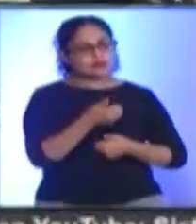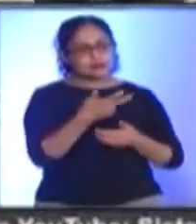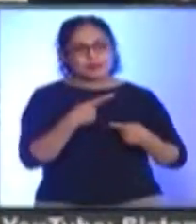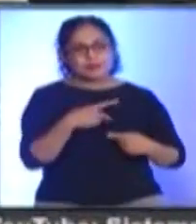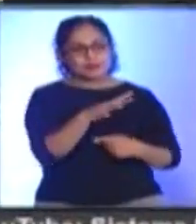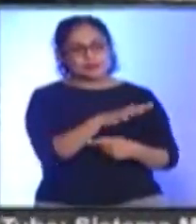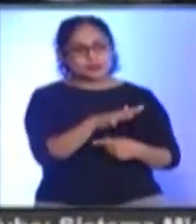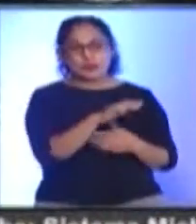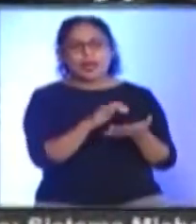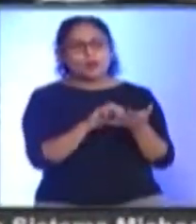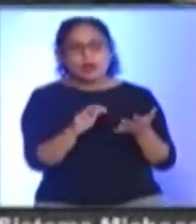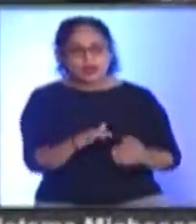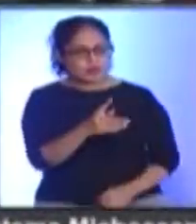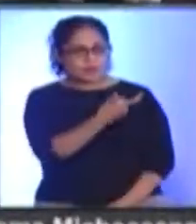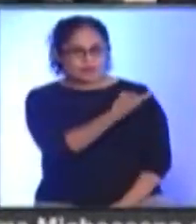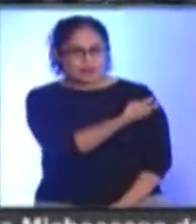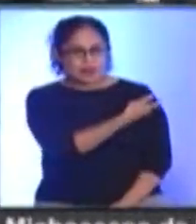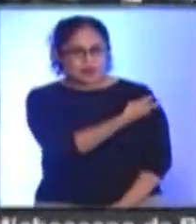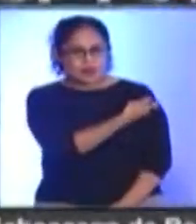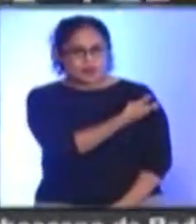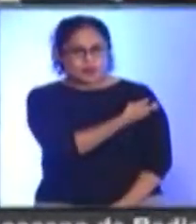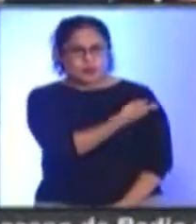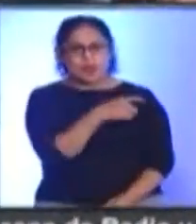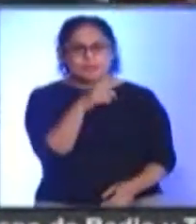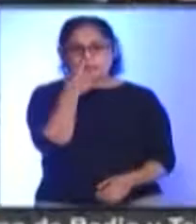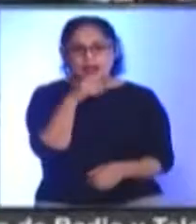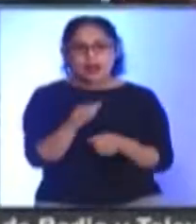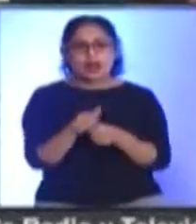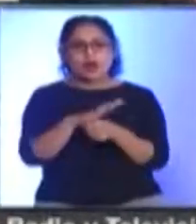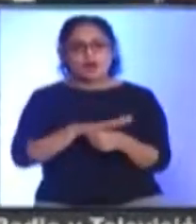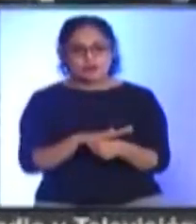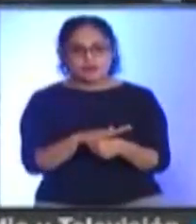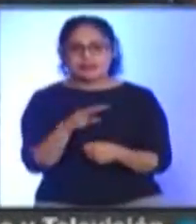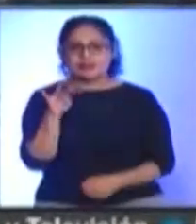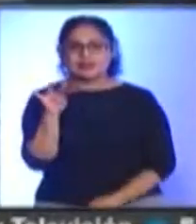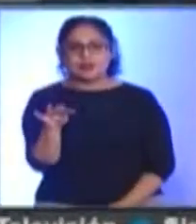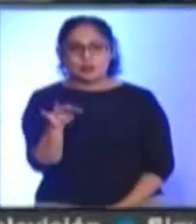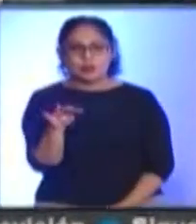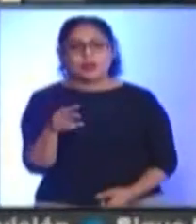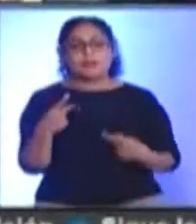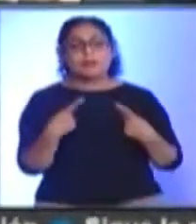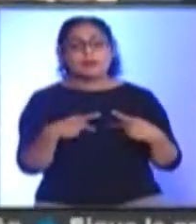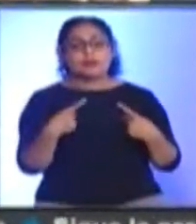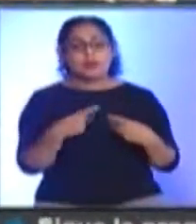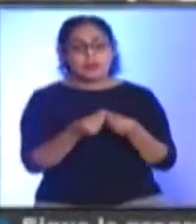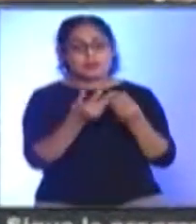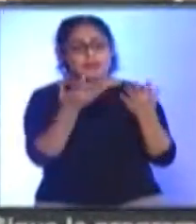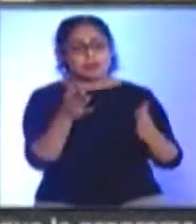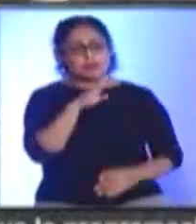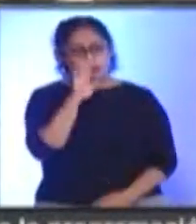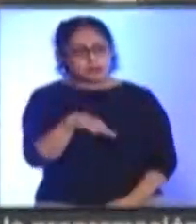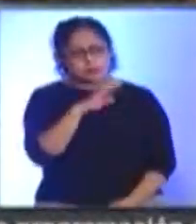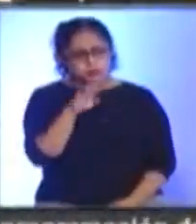Son las vacunas Que recientemente Fueron desarrolladas Contra el COVID-19 Y que de no ser así Miles de personas Más hubieran fallecido